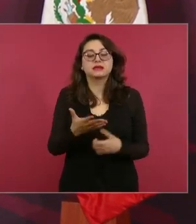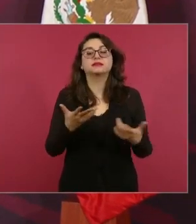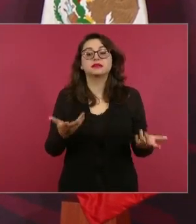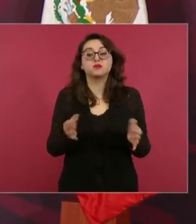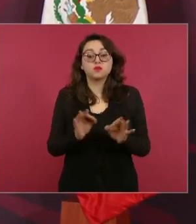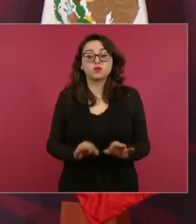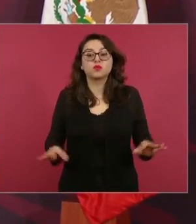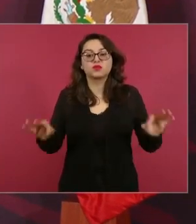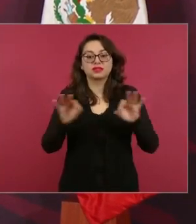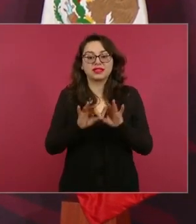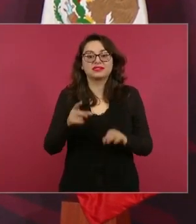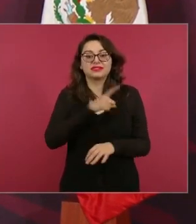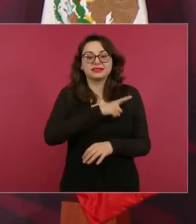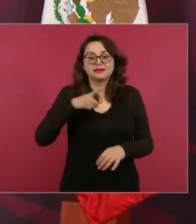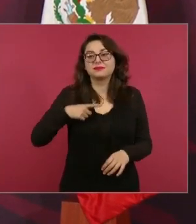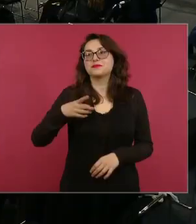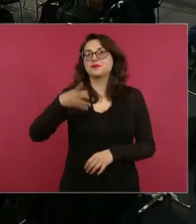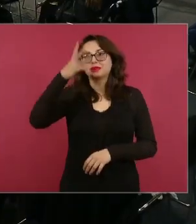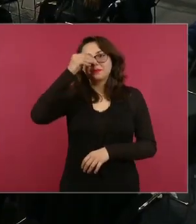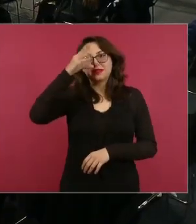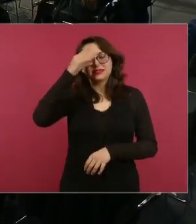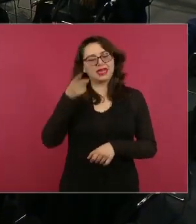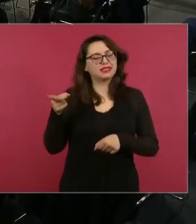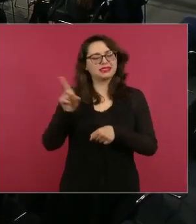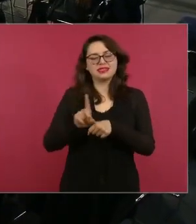aprendiendo todo el tiempo se aprende